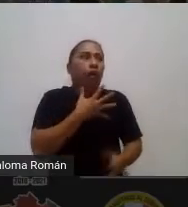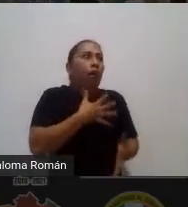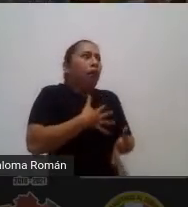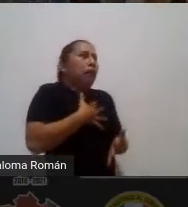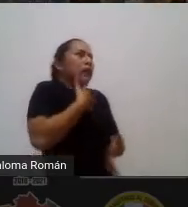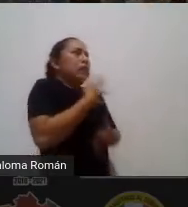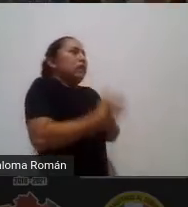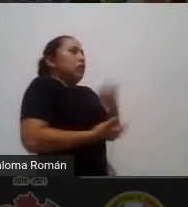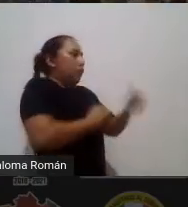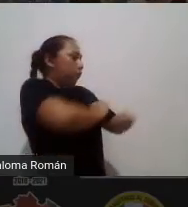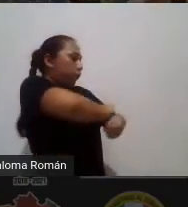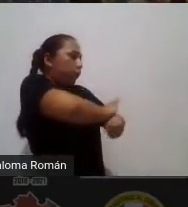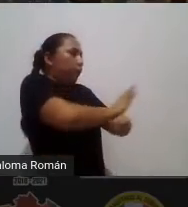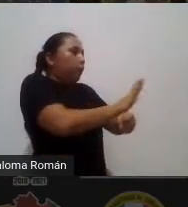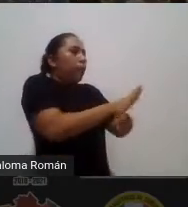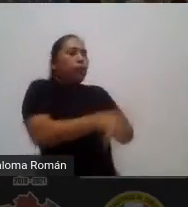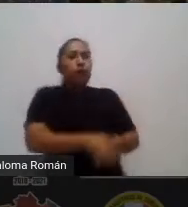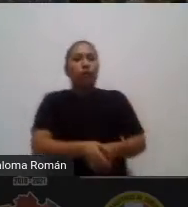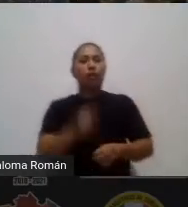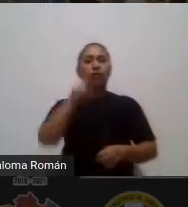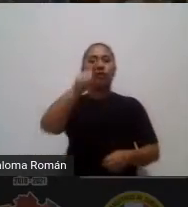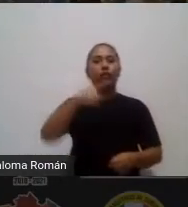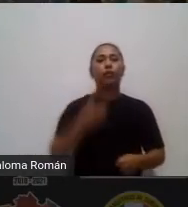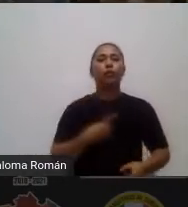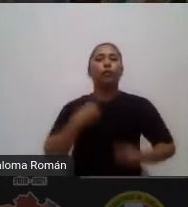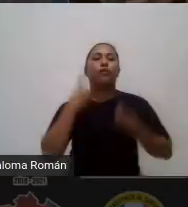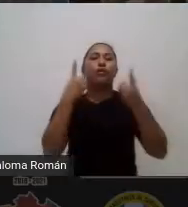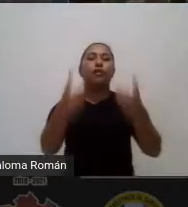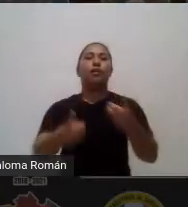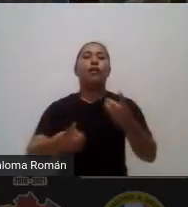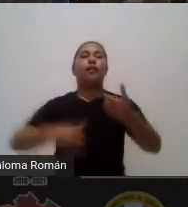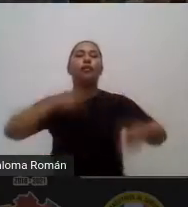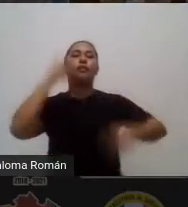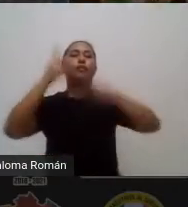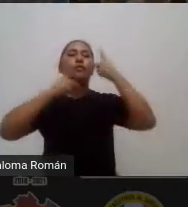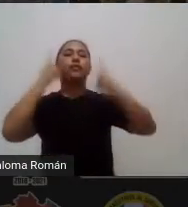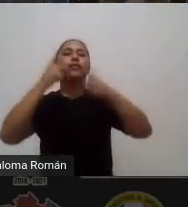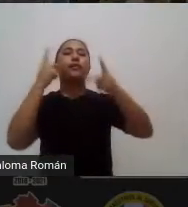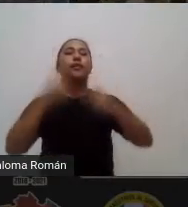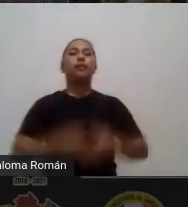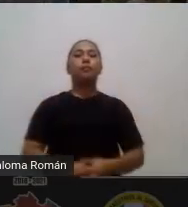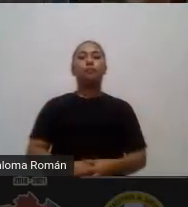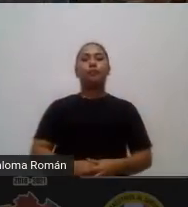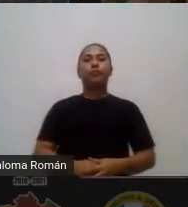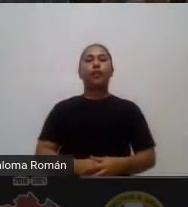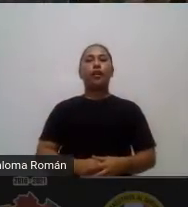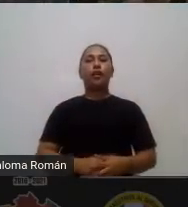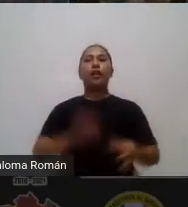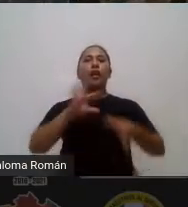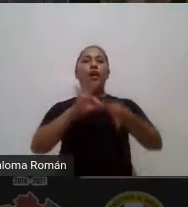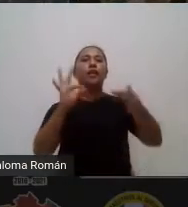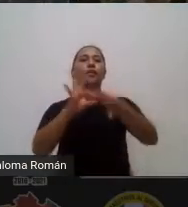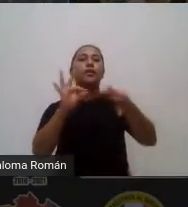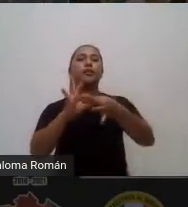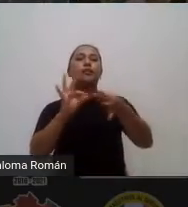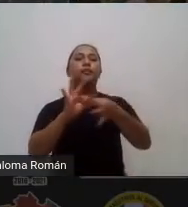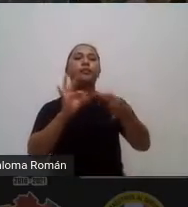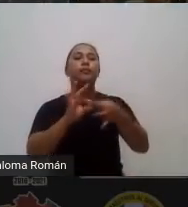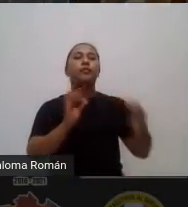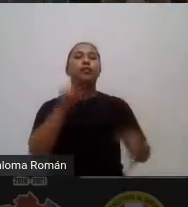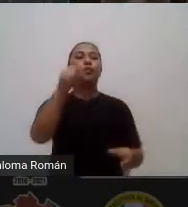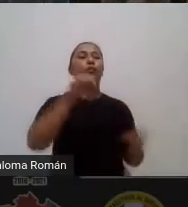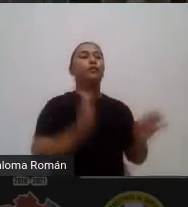coronavirus tú les vas a dar explicaciones a la medida qué excelente situación que tú estás en este grupo